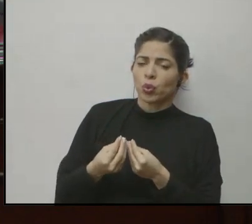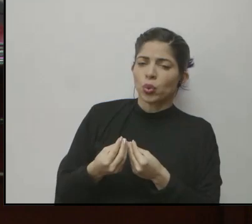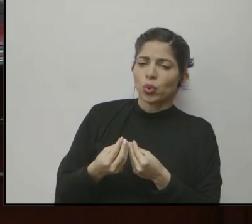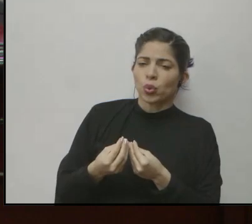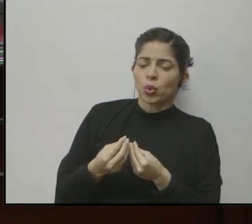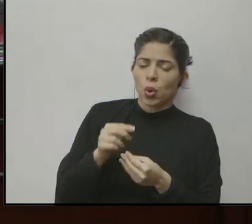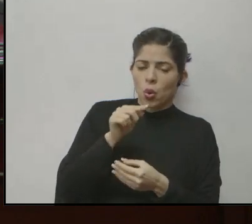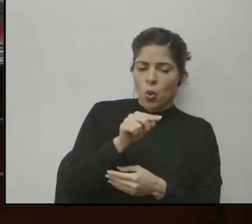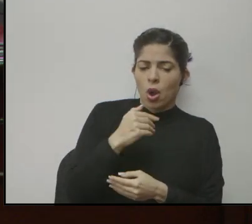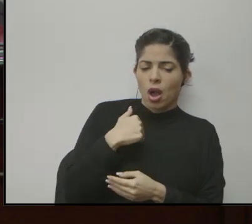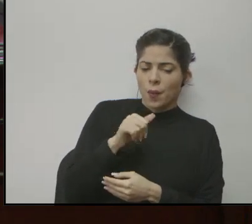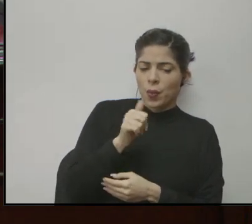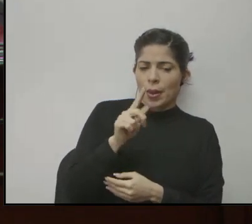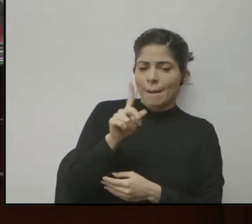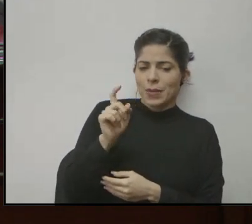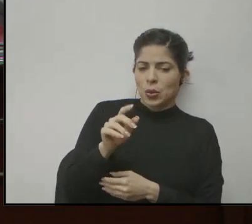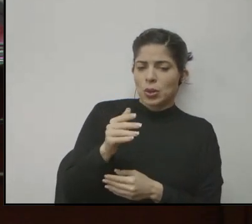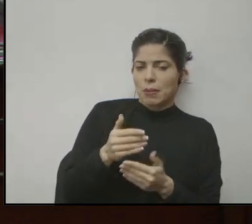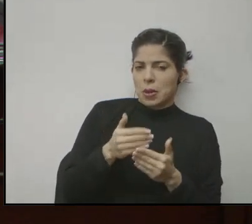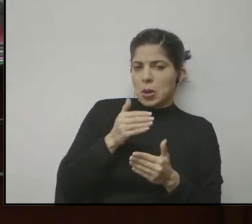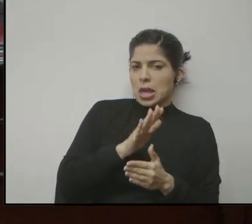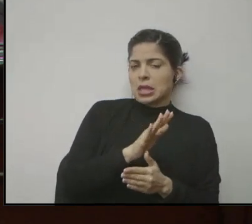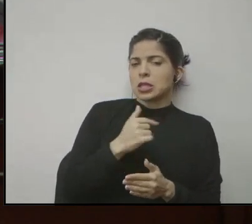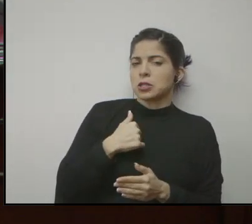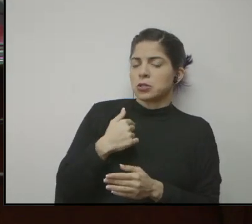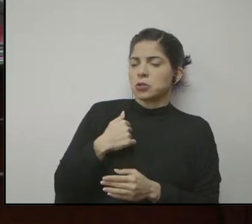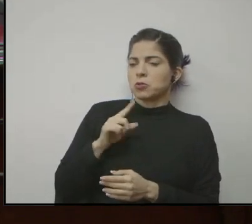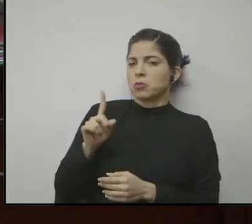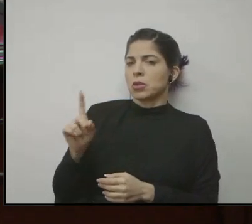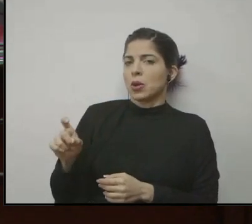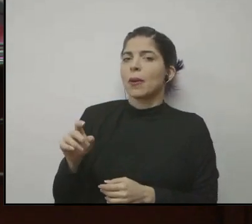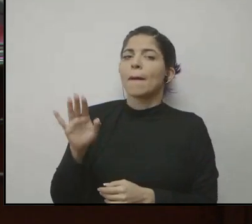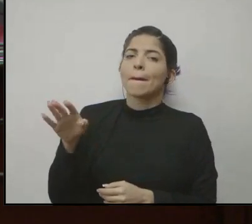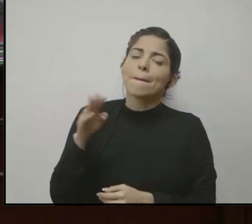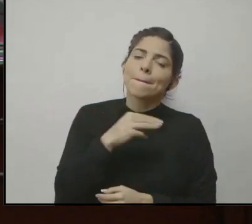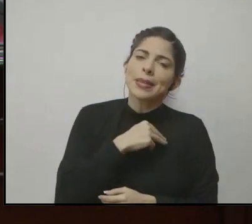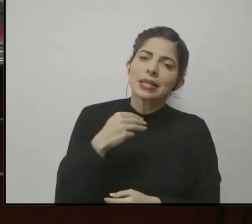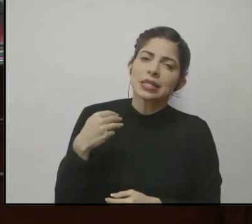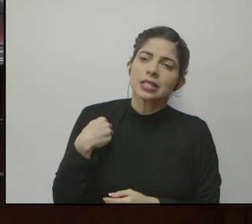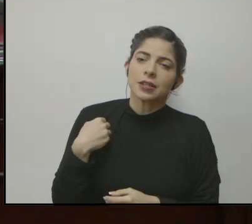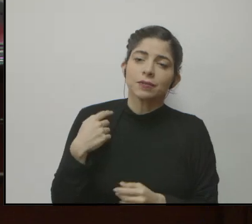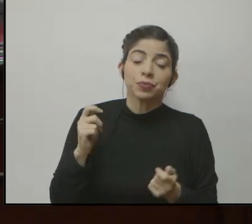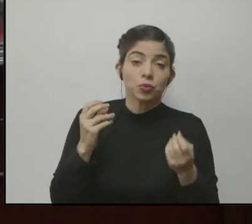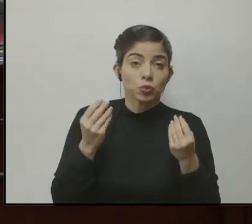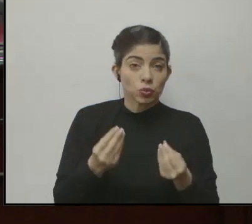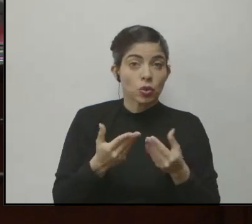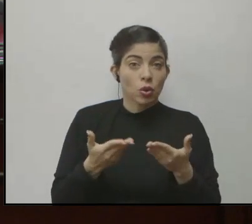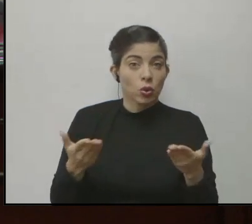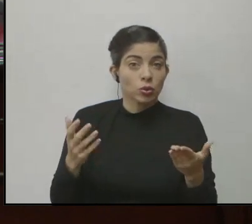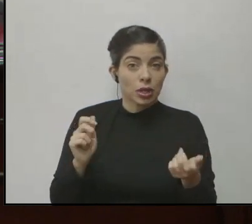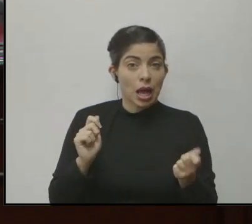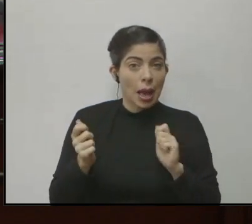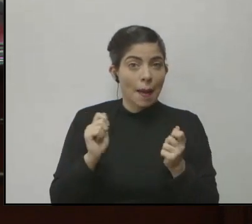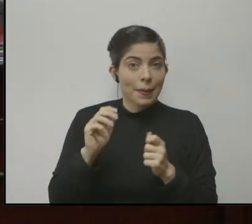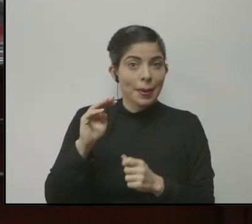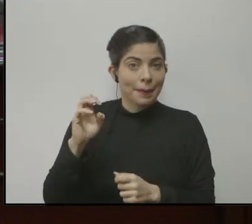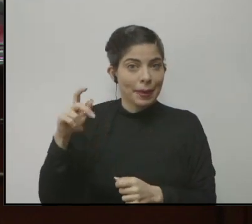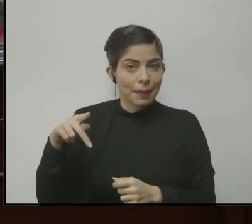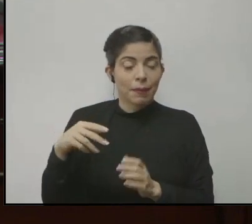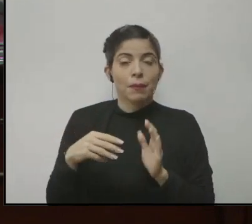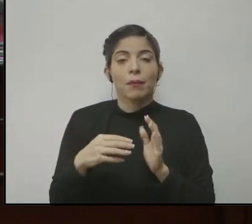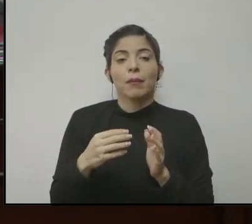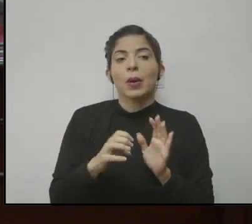Y aquí tengo otra pregunta, pero antes de hacerla quisiera preguntar, Ministra, han cambiado muchas cosas en el MEP. Por ejemplo, los